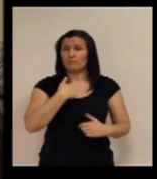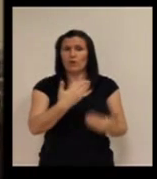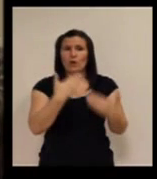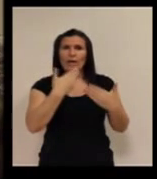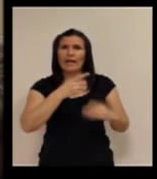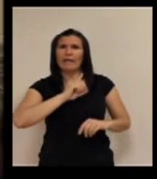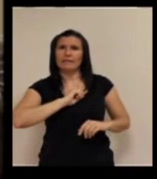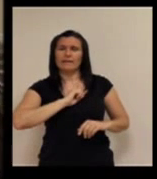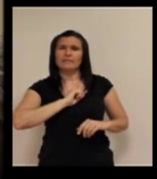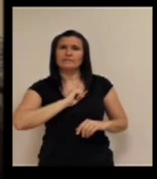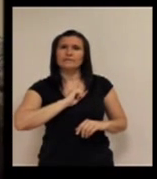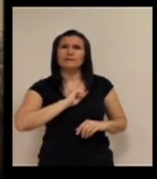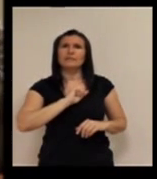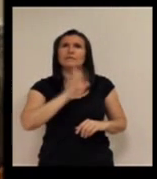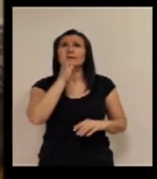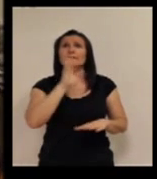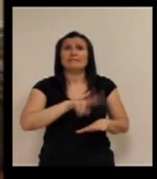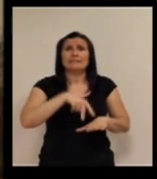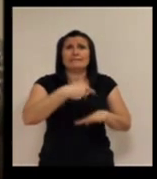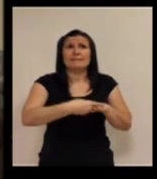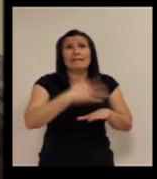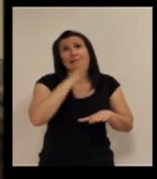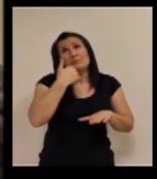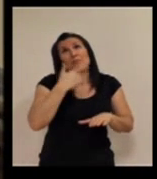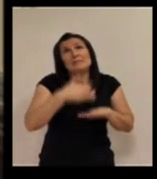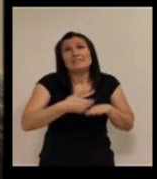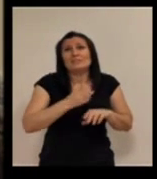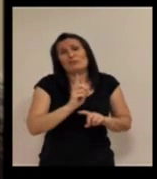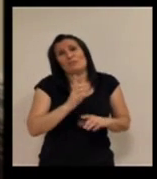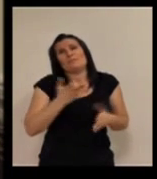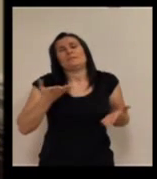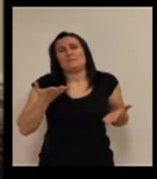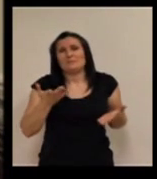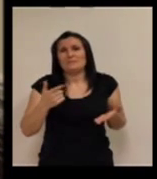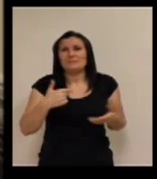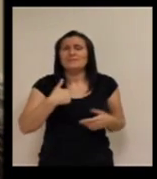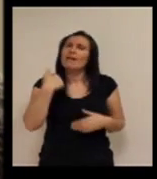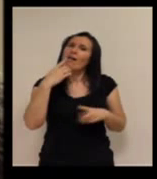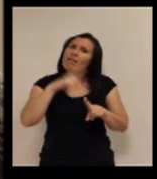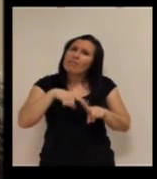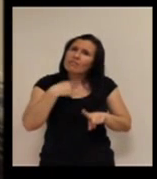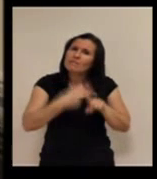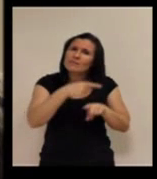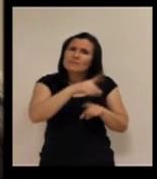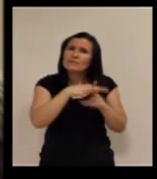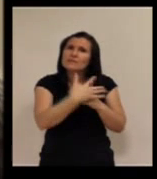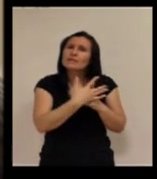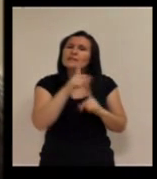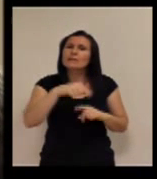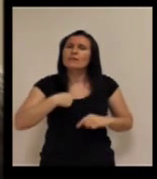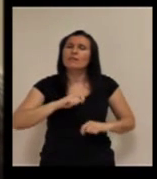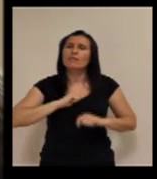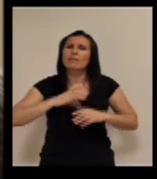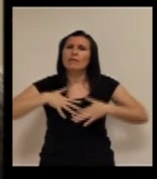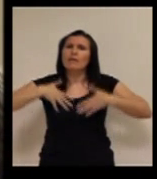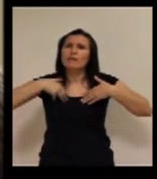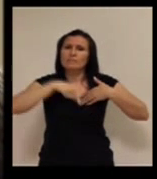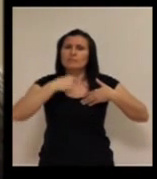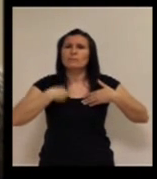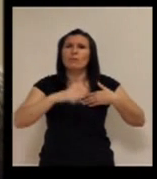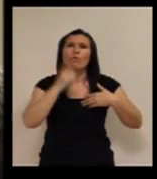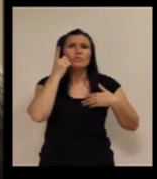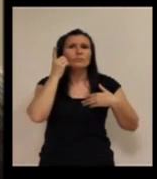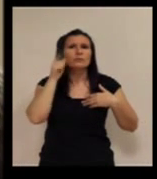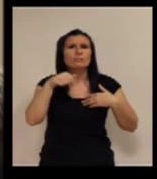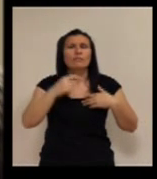de decir, bueno, se podía decir que me he caído, pero además de eso, lo que más ilusión me hace de este dispositivo es que